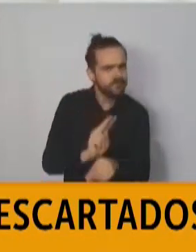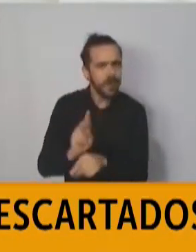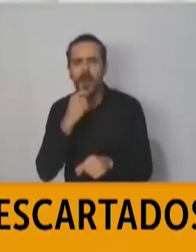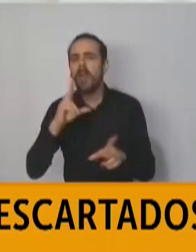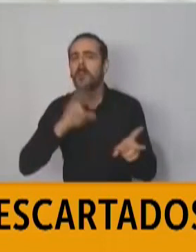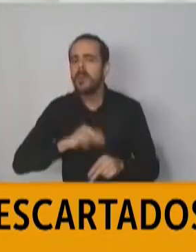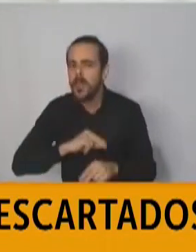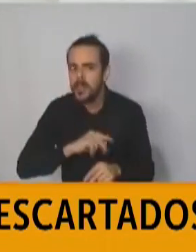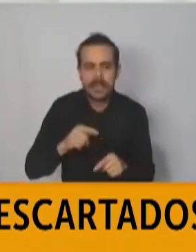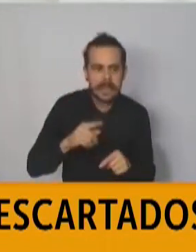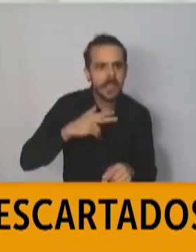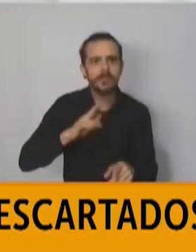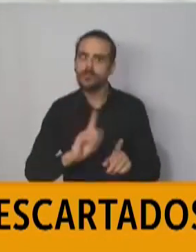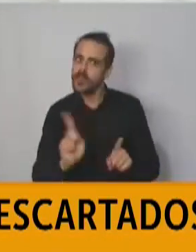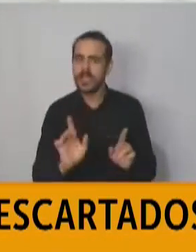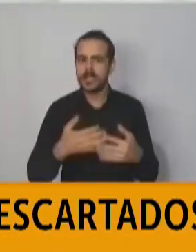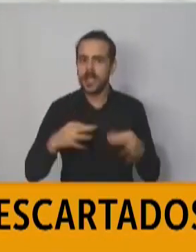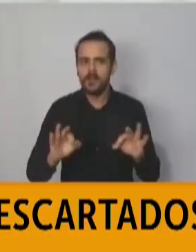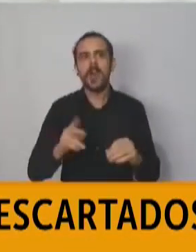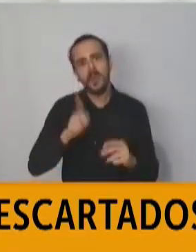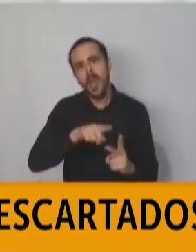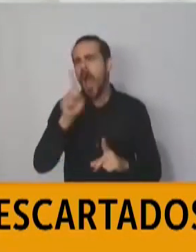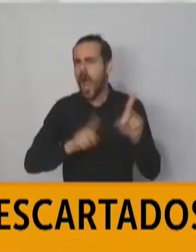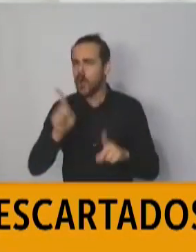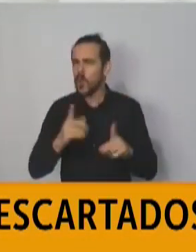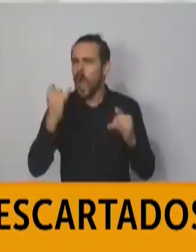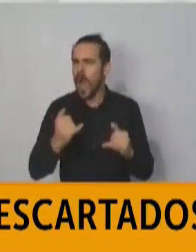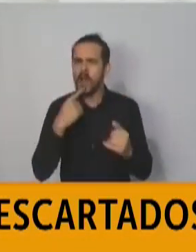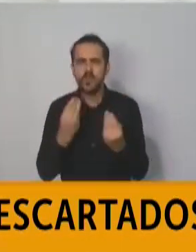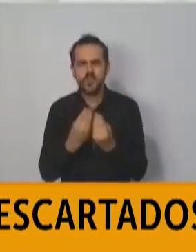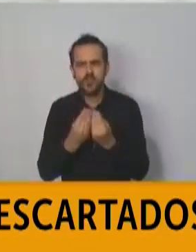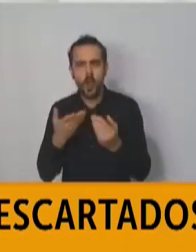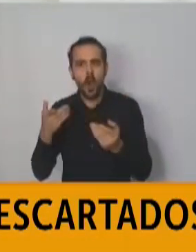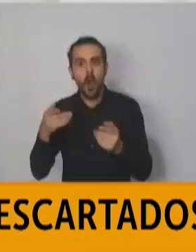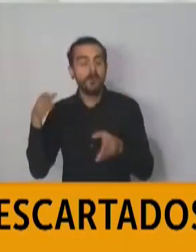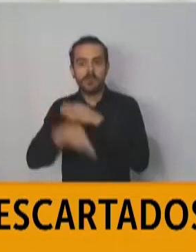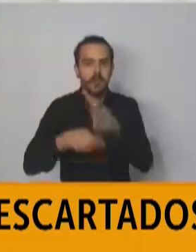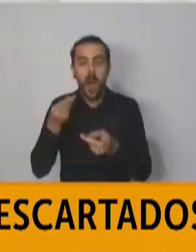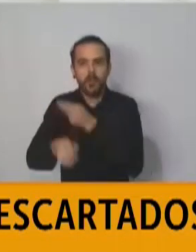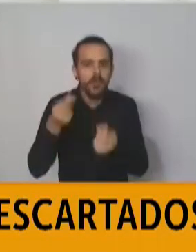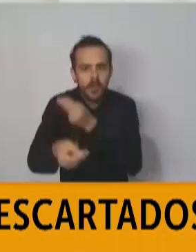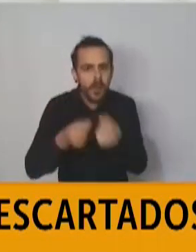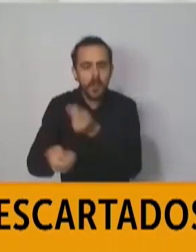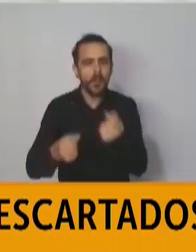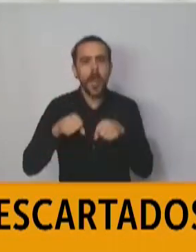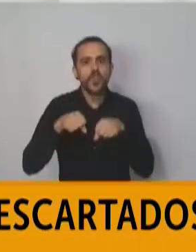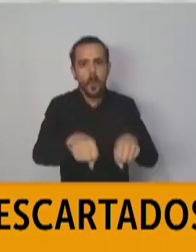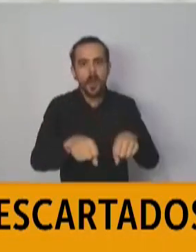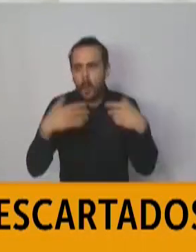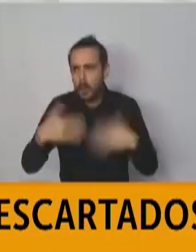necesidad, visto lo que sucedió el fin de semana de una fuerte demanda sobre los supermercados, esto no sea